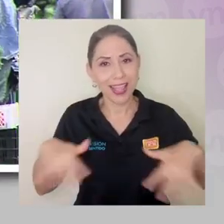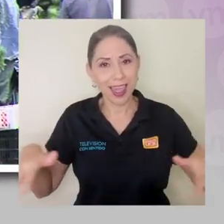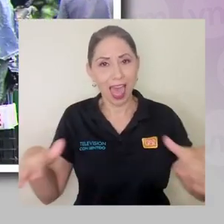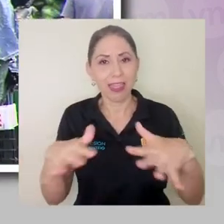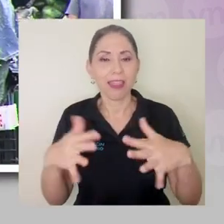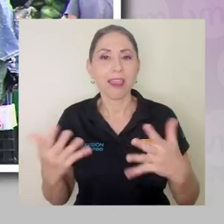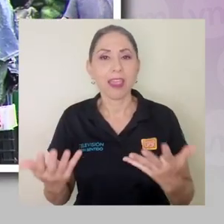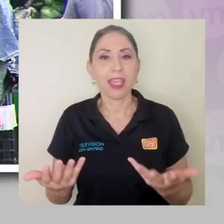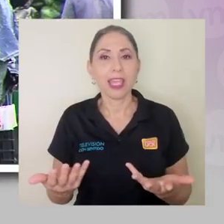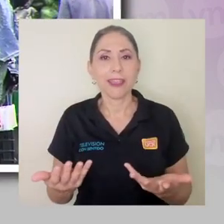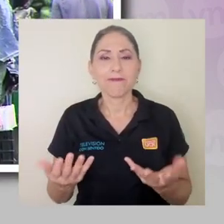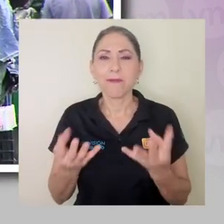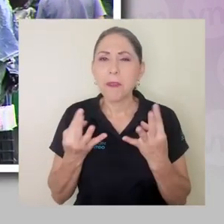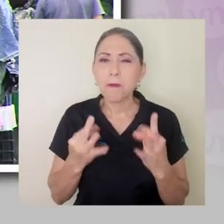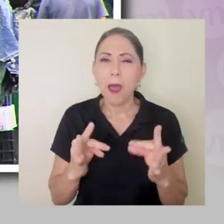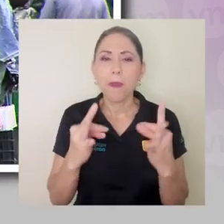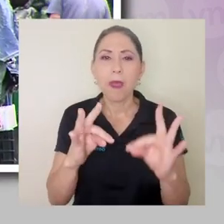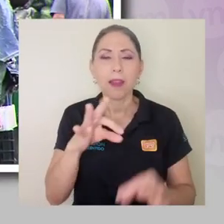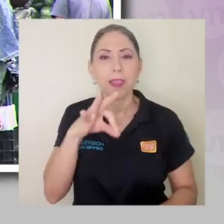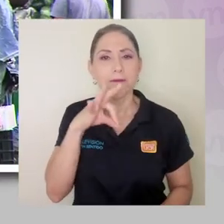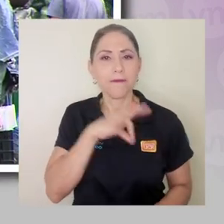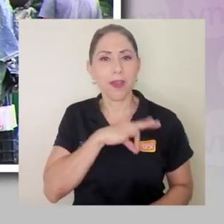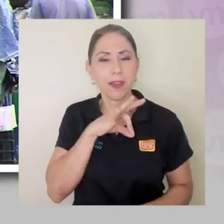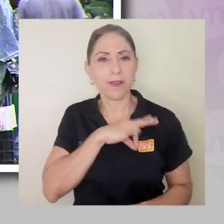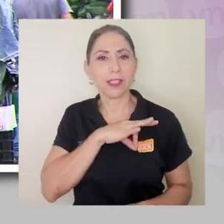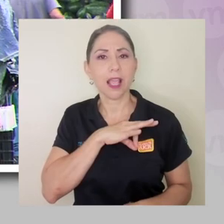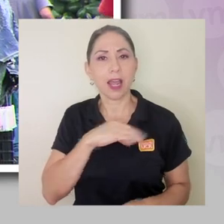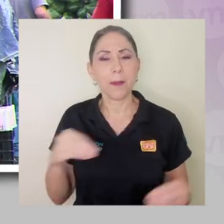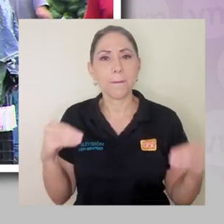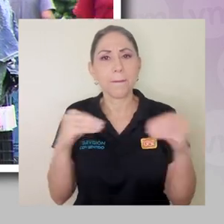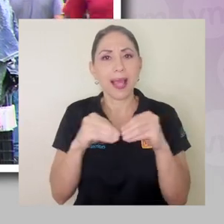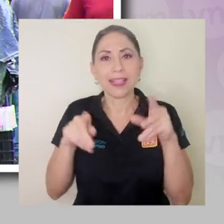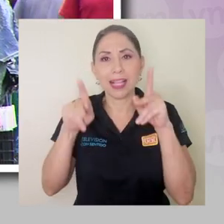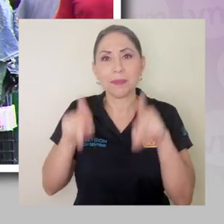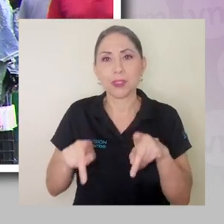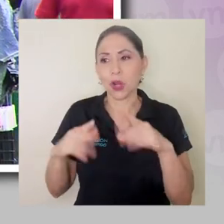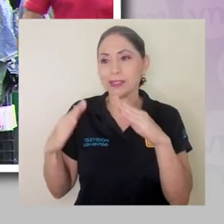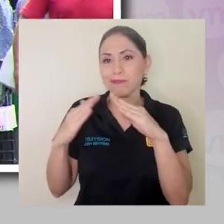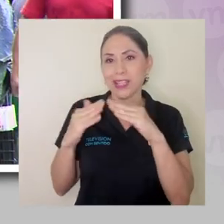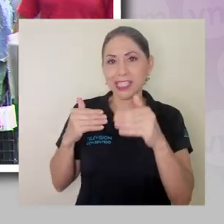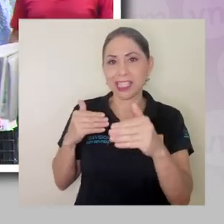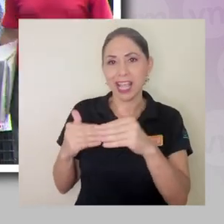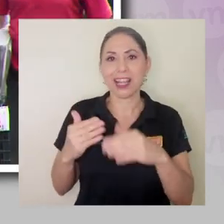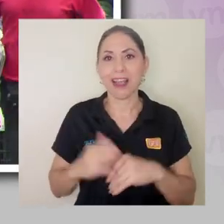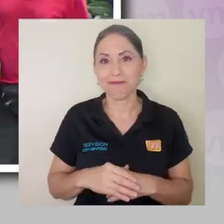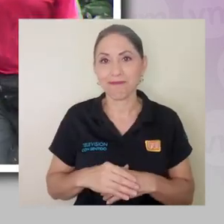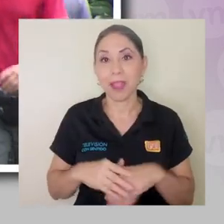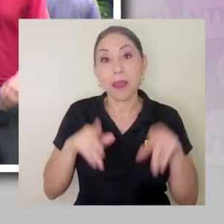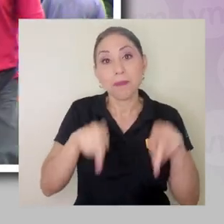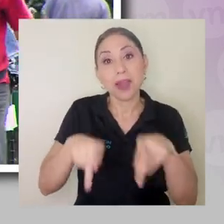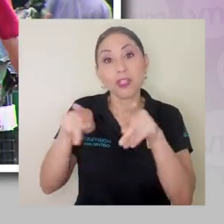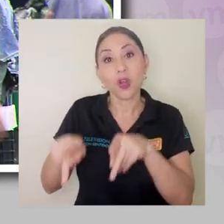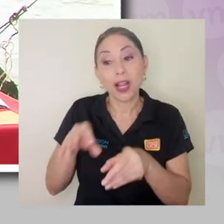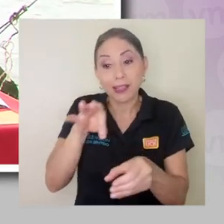y a tratar de beneficiar más a los que tenemos más cerca, que en este caso serían personas que